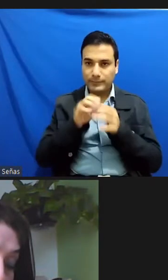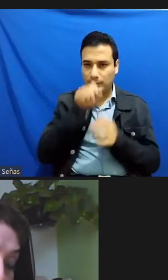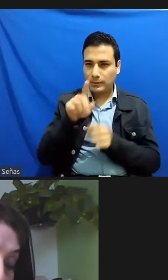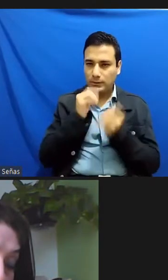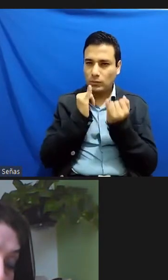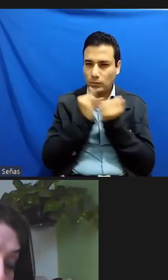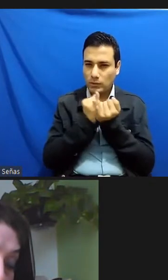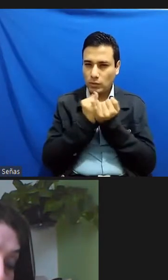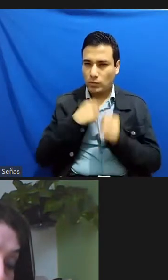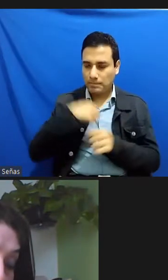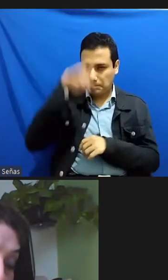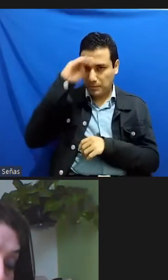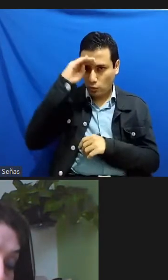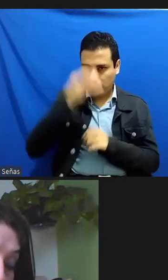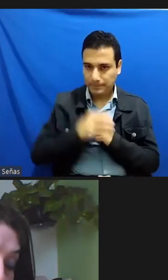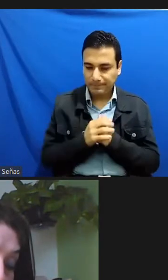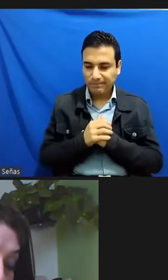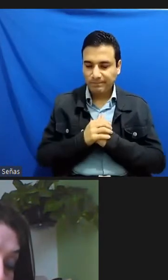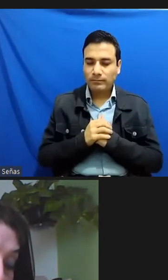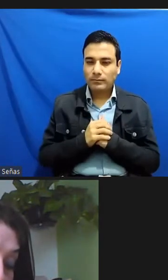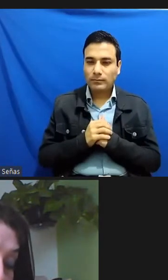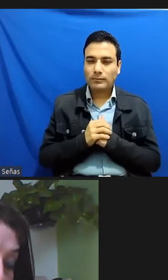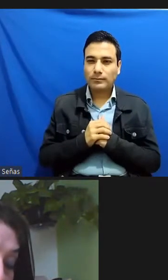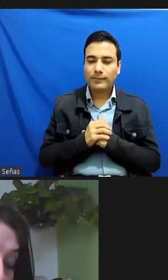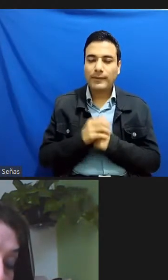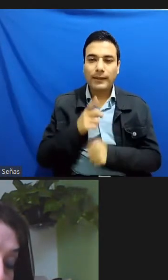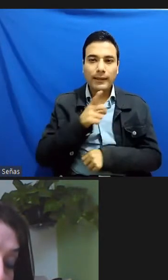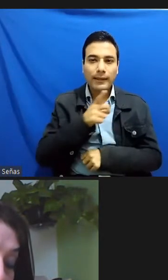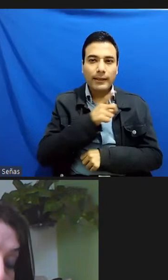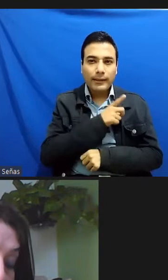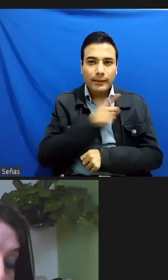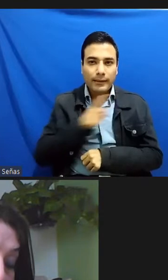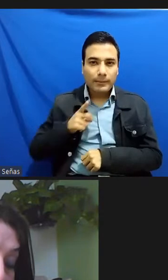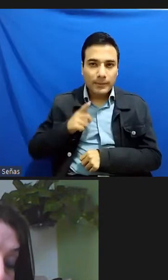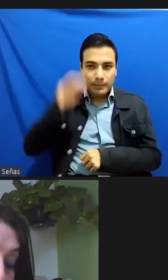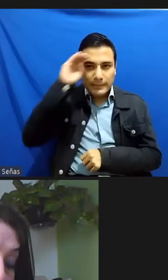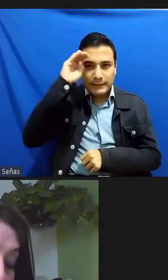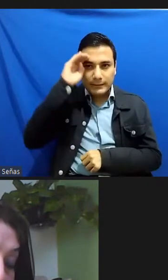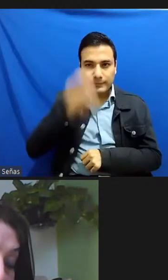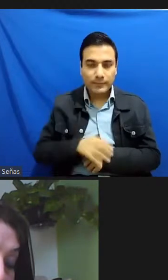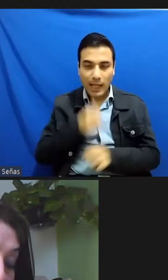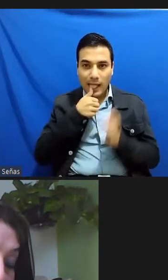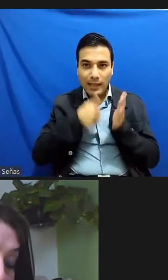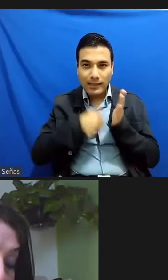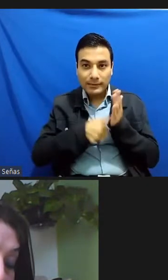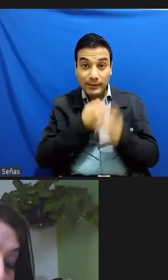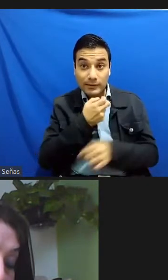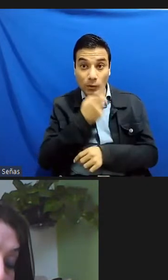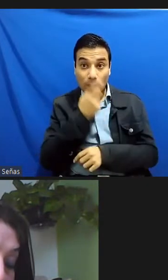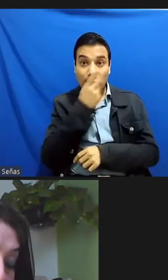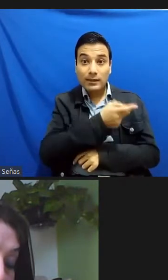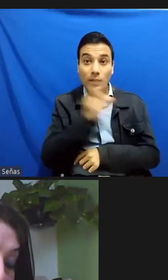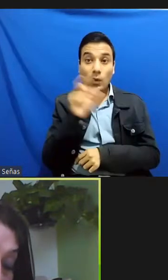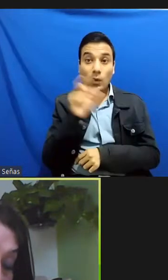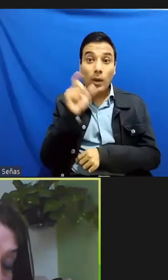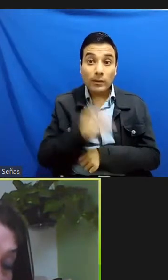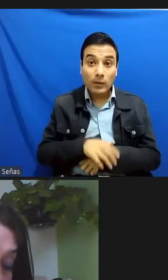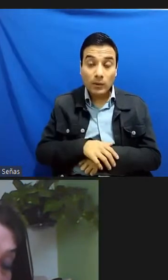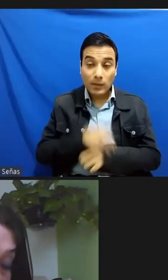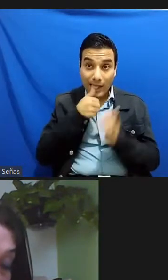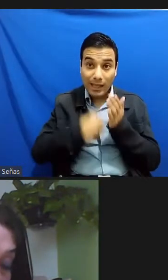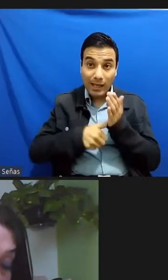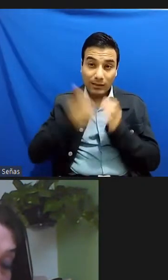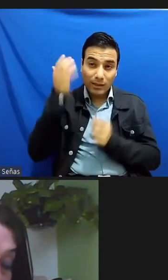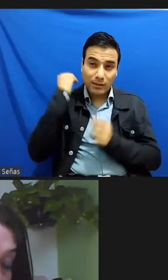que ver en qué momento se dijo eso ¿no? eso fue en los años esa carta está